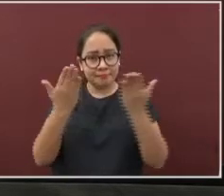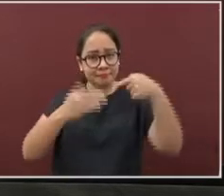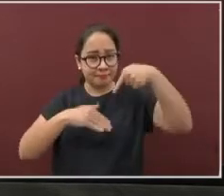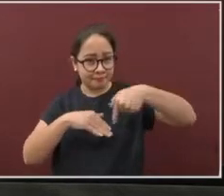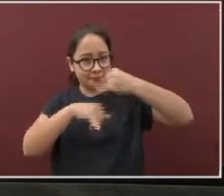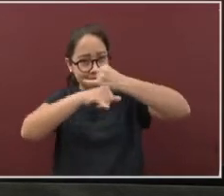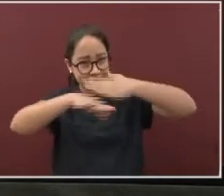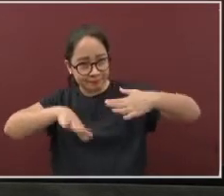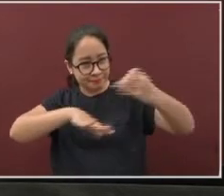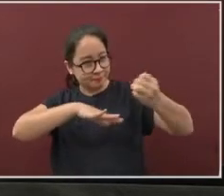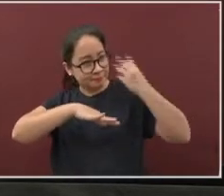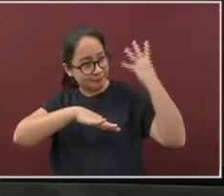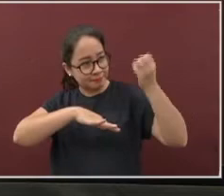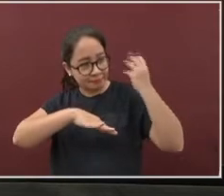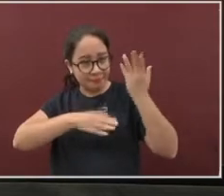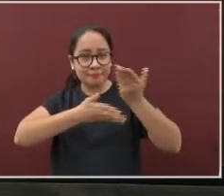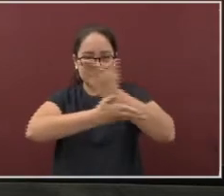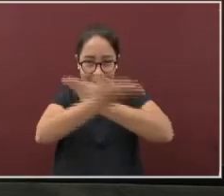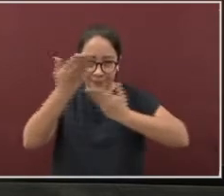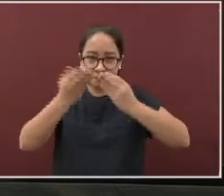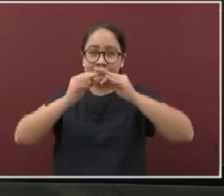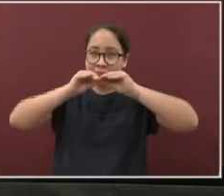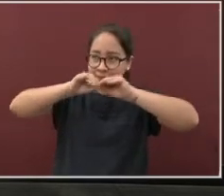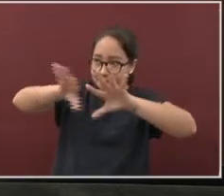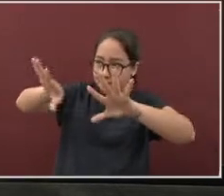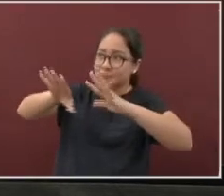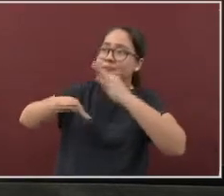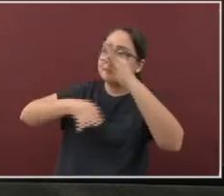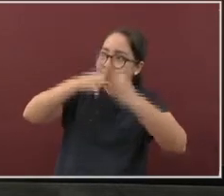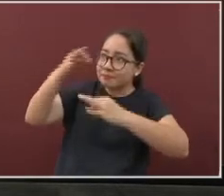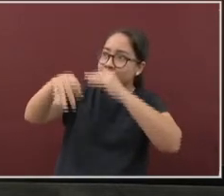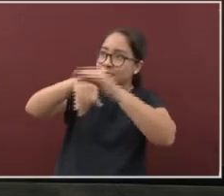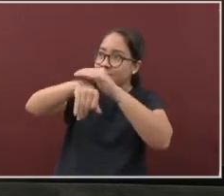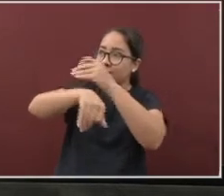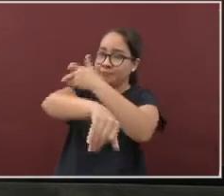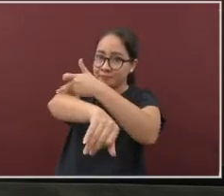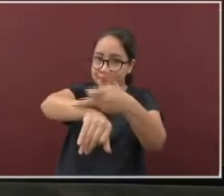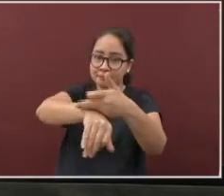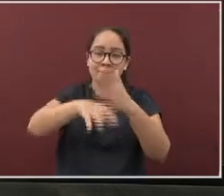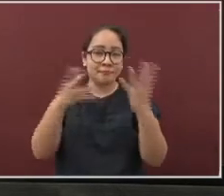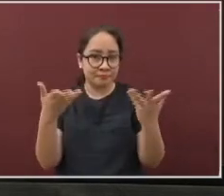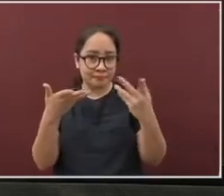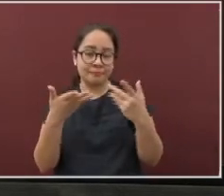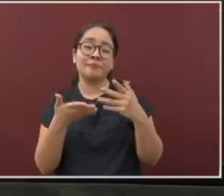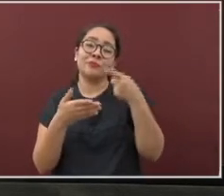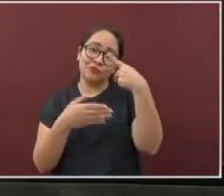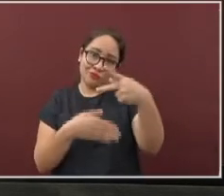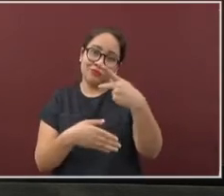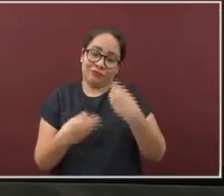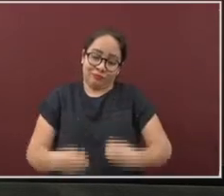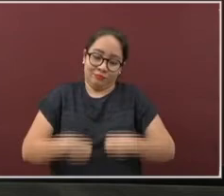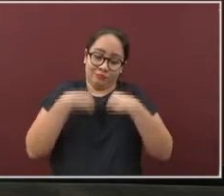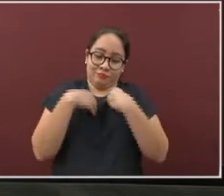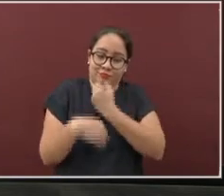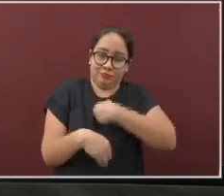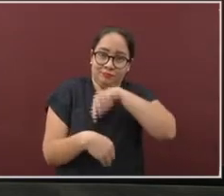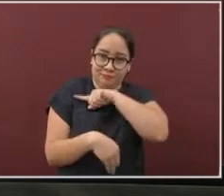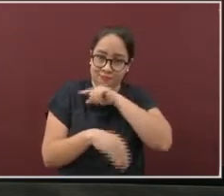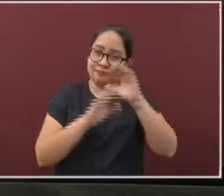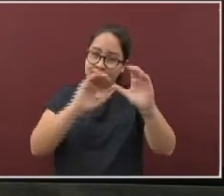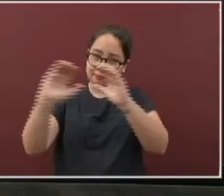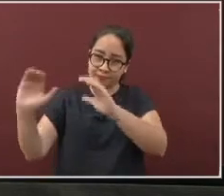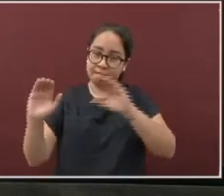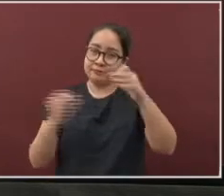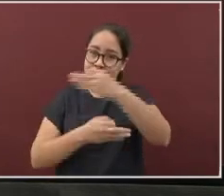compartir esta información y que además nos ayuden a cuidar de su vida y su salud. Adelante doctora Espejo.